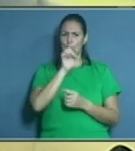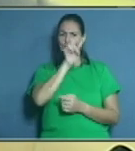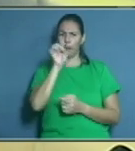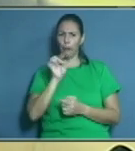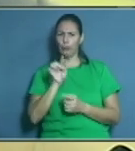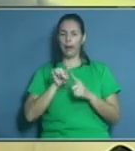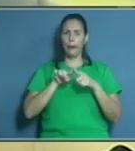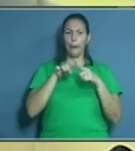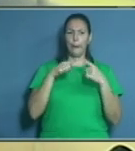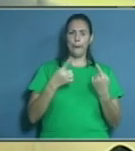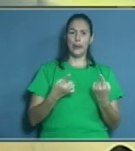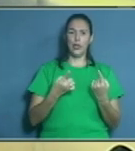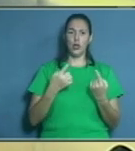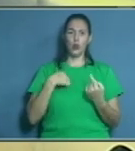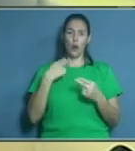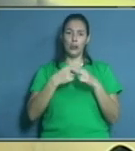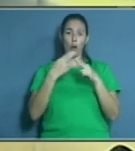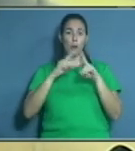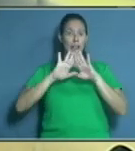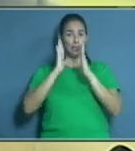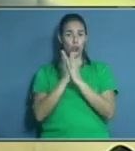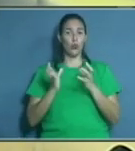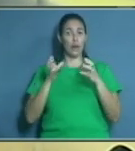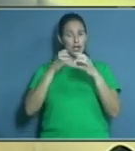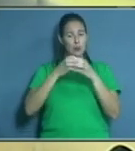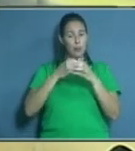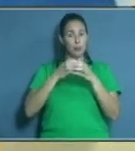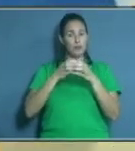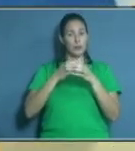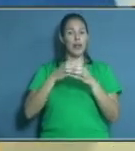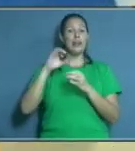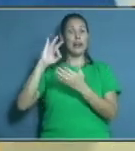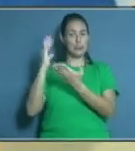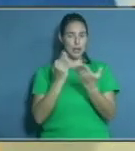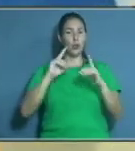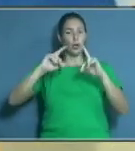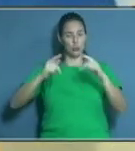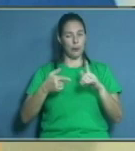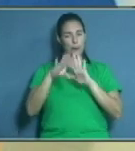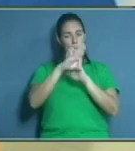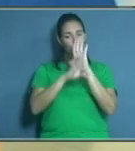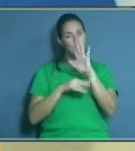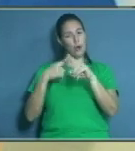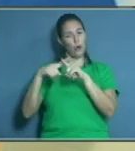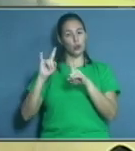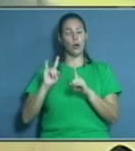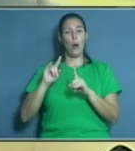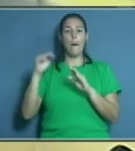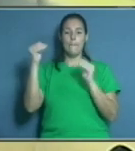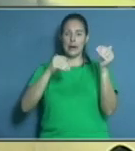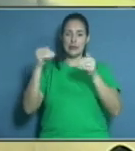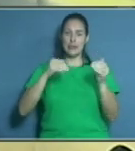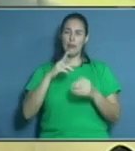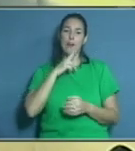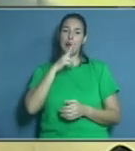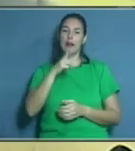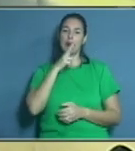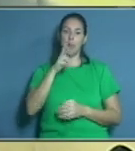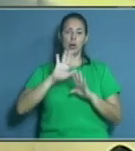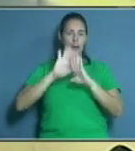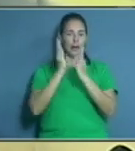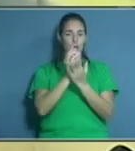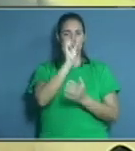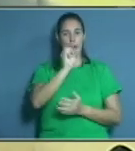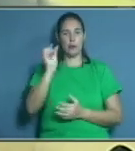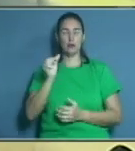me atrevo a nombre de todo el equipo a invitarle a que pronto regrese a nuestro espacio para responder a esas inquietudes de nuestra teleaud